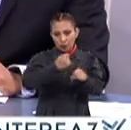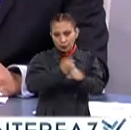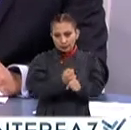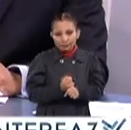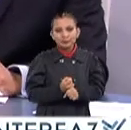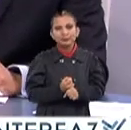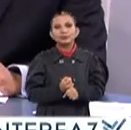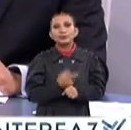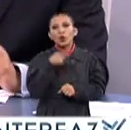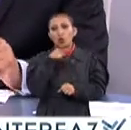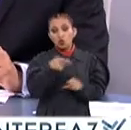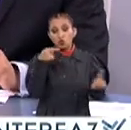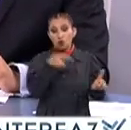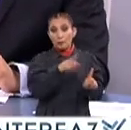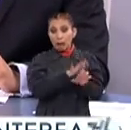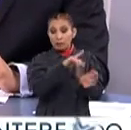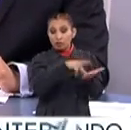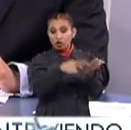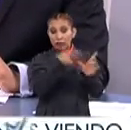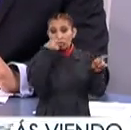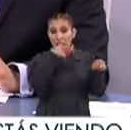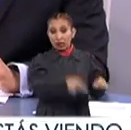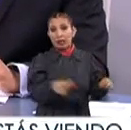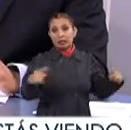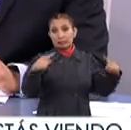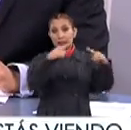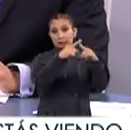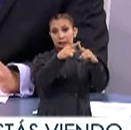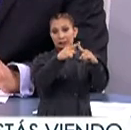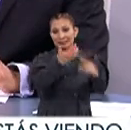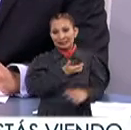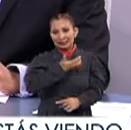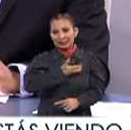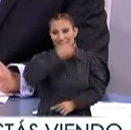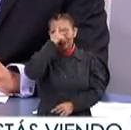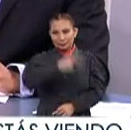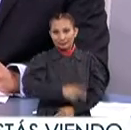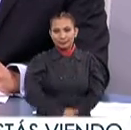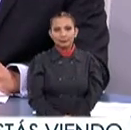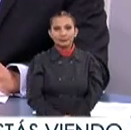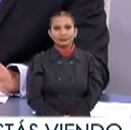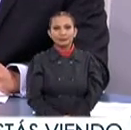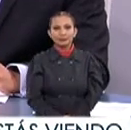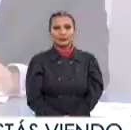pasado Uno de los principales proyectos Es el de la Catedral Metropolitana